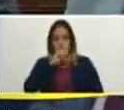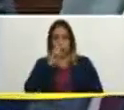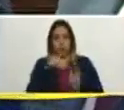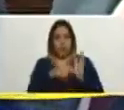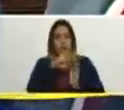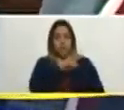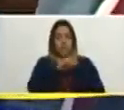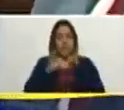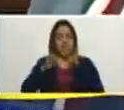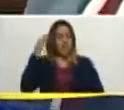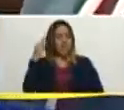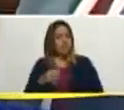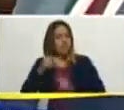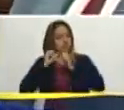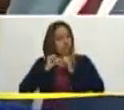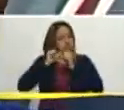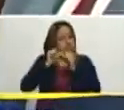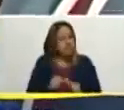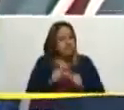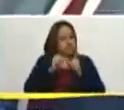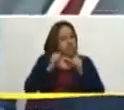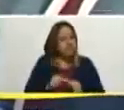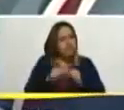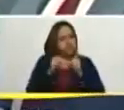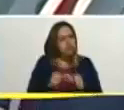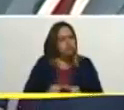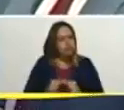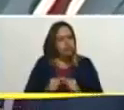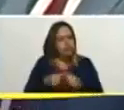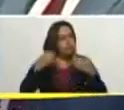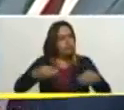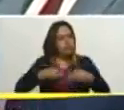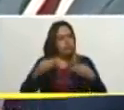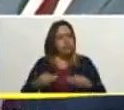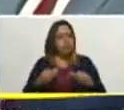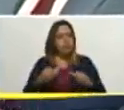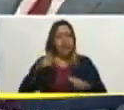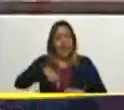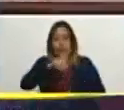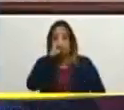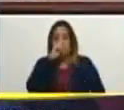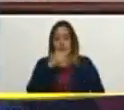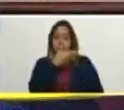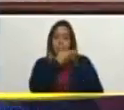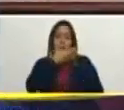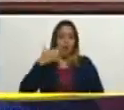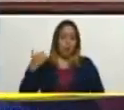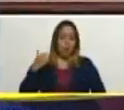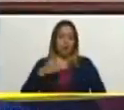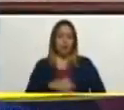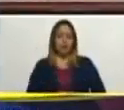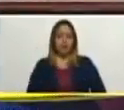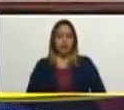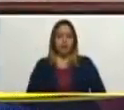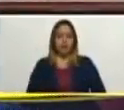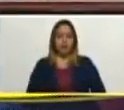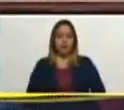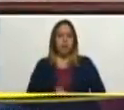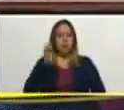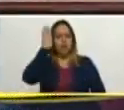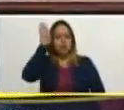tenemos que empeñarnos de manera perseverante en que sea un año mejor, para mejor,